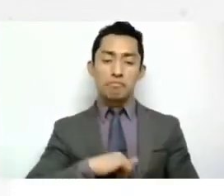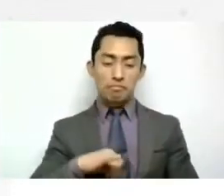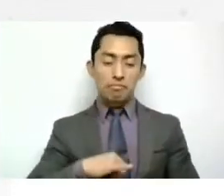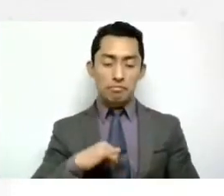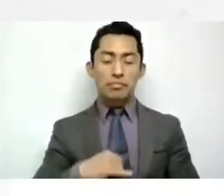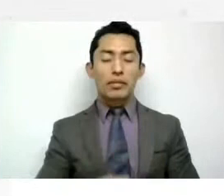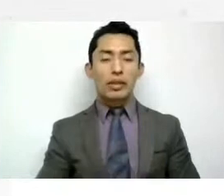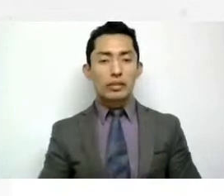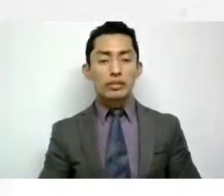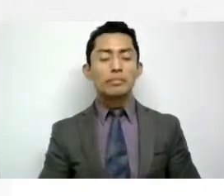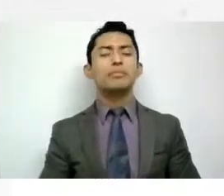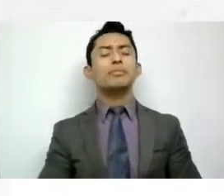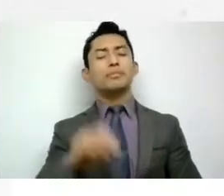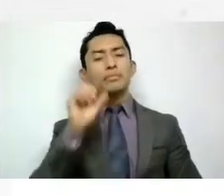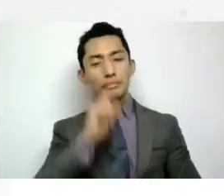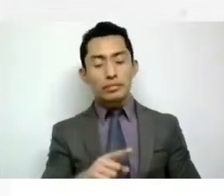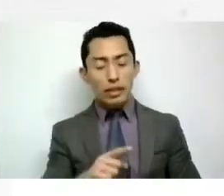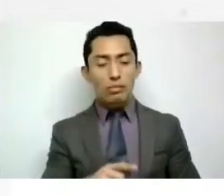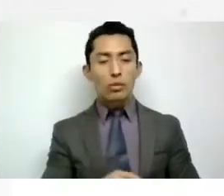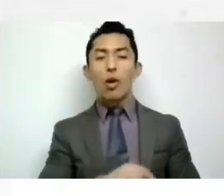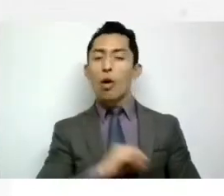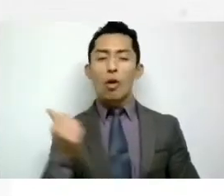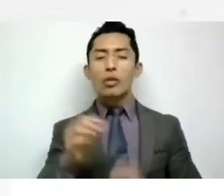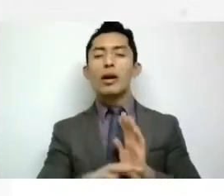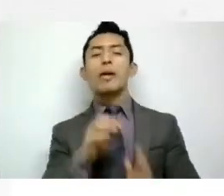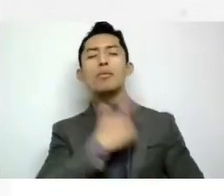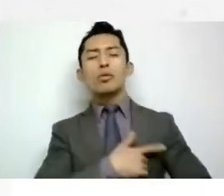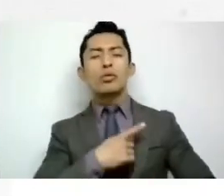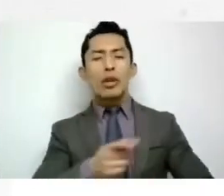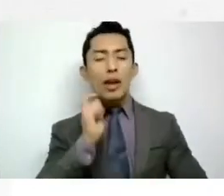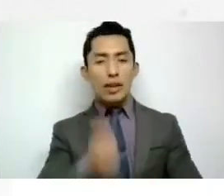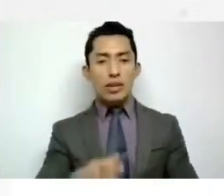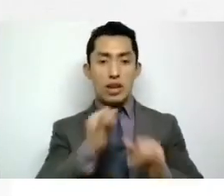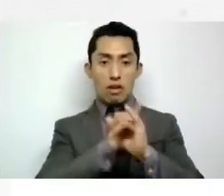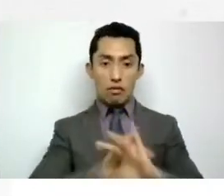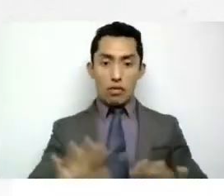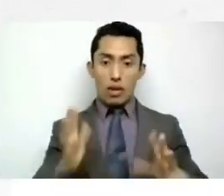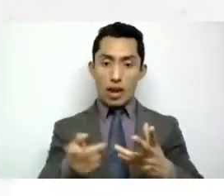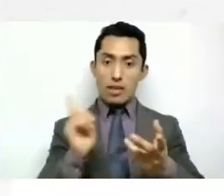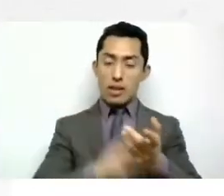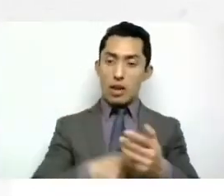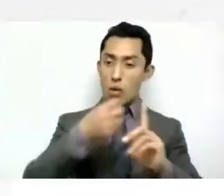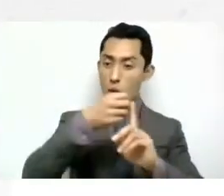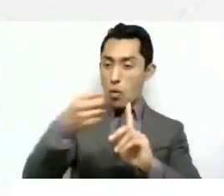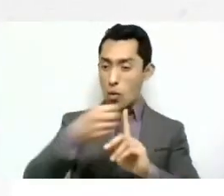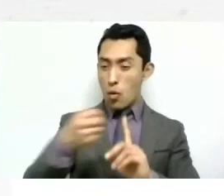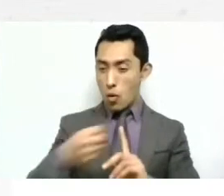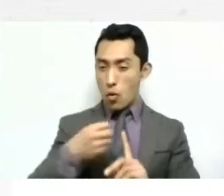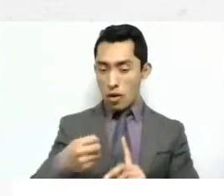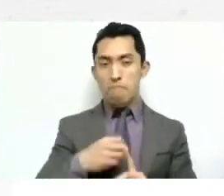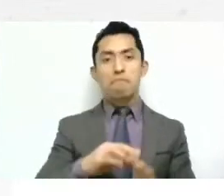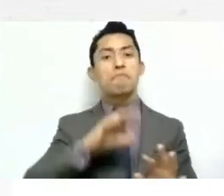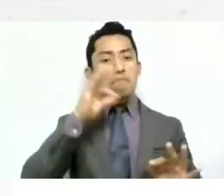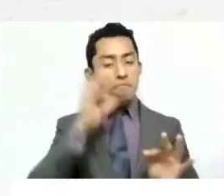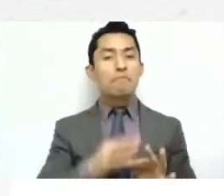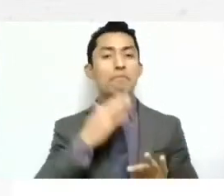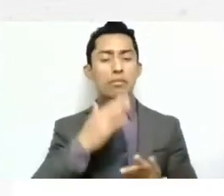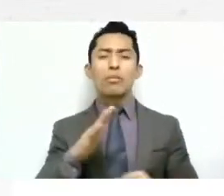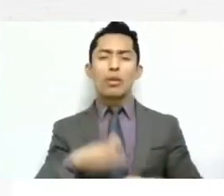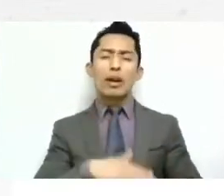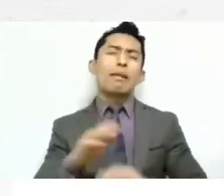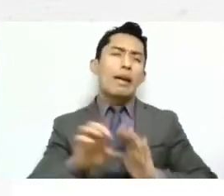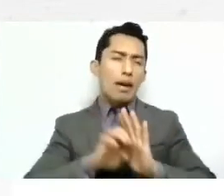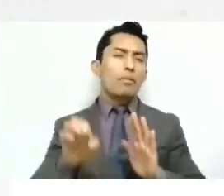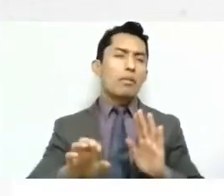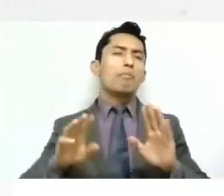Me gusta la forma en que recopila, porque también siempre se habla de otras materias.